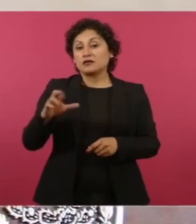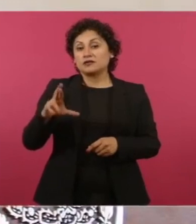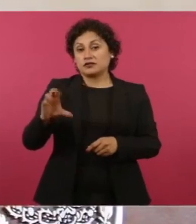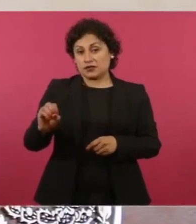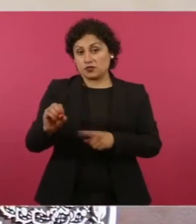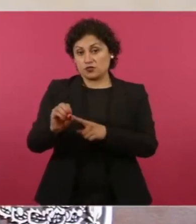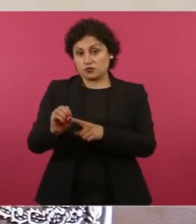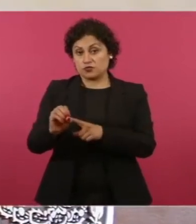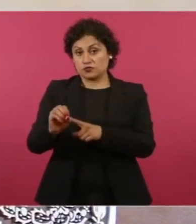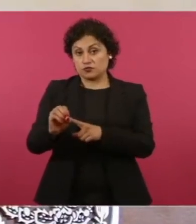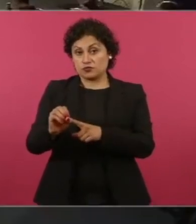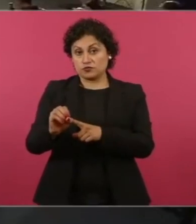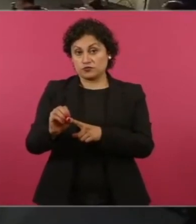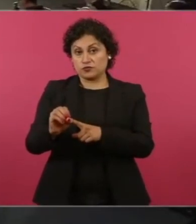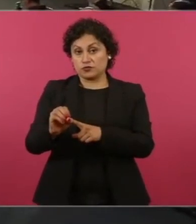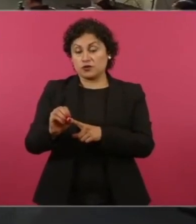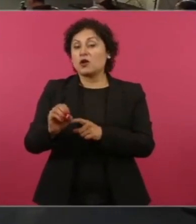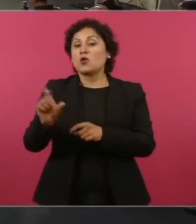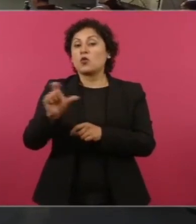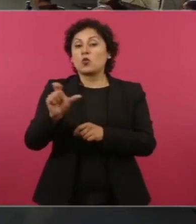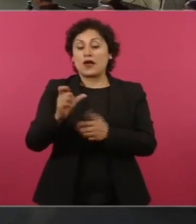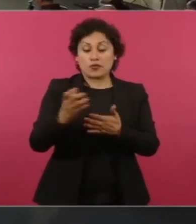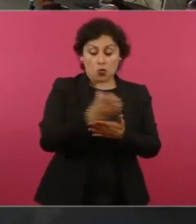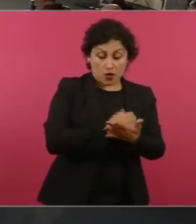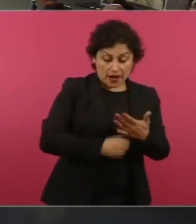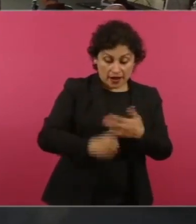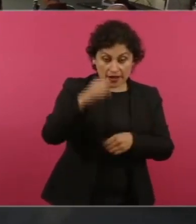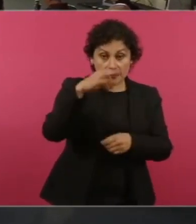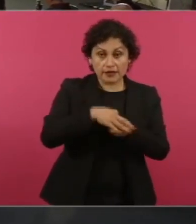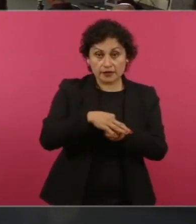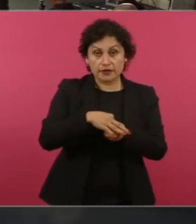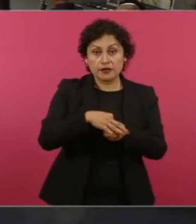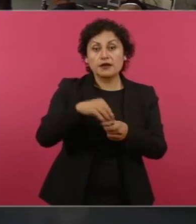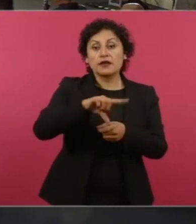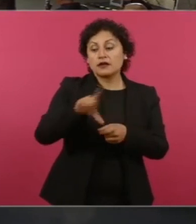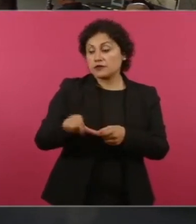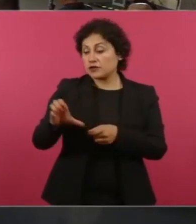elección, porque creo que fueron… la diferencia fue